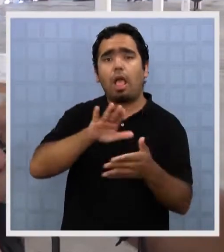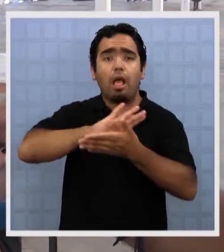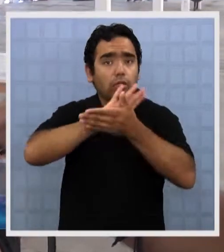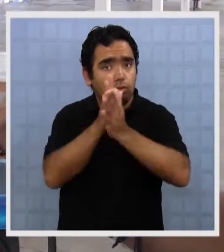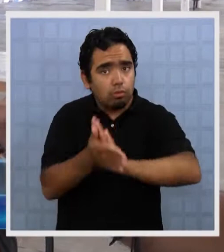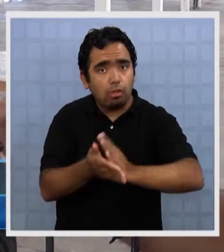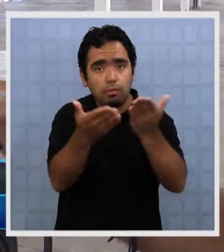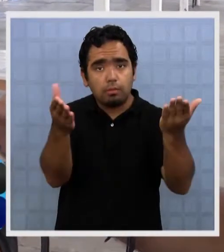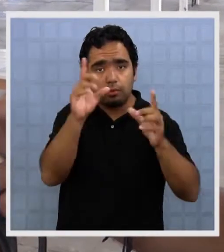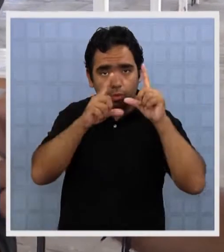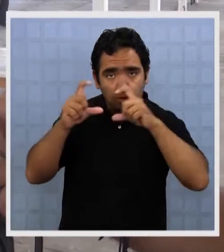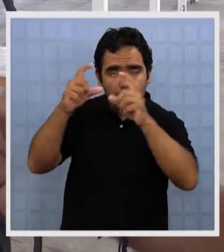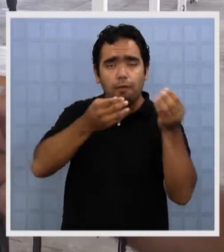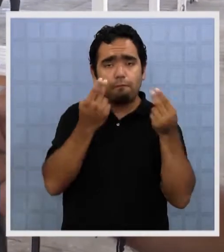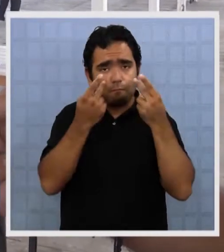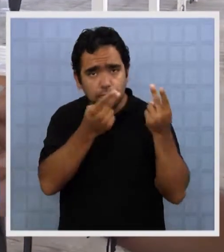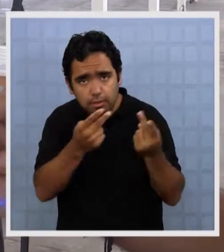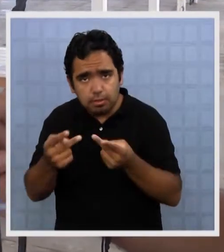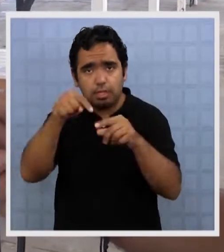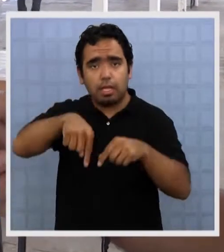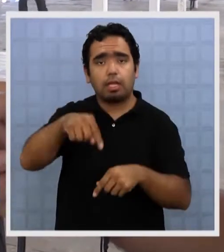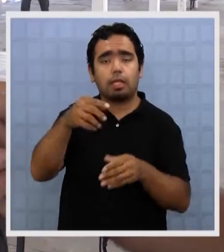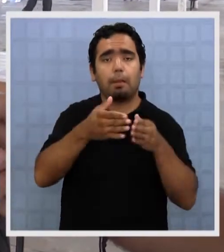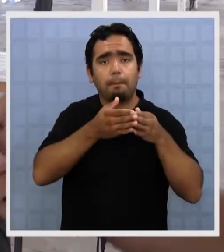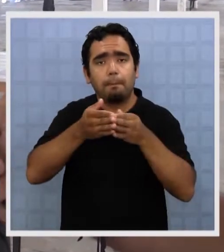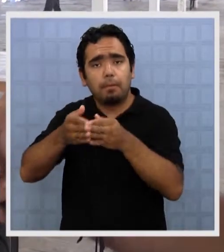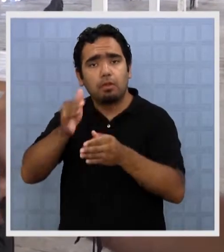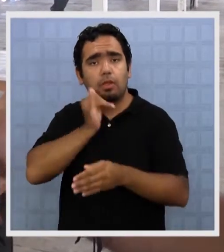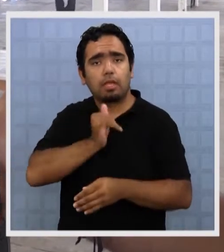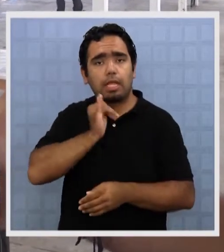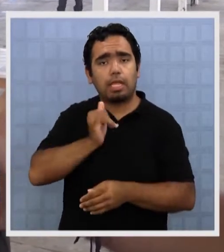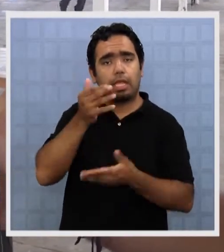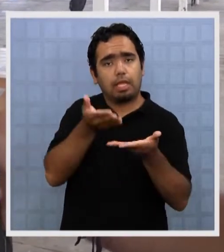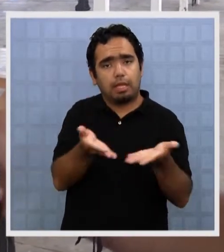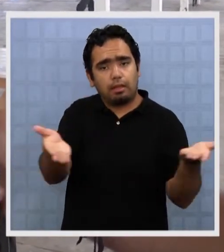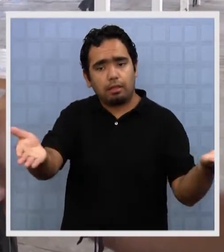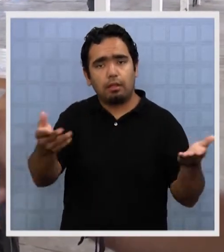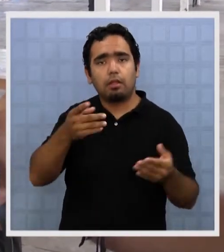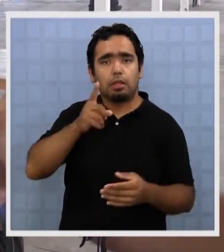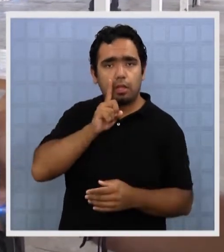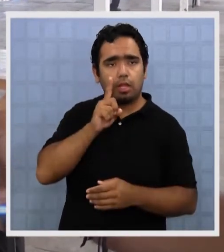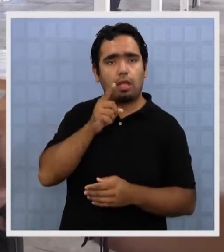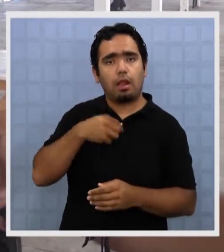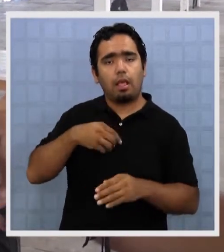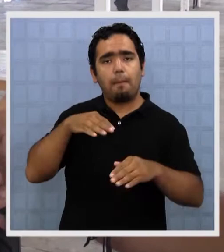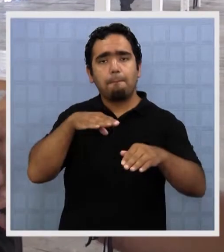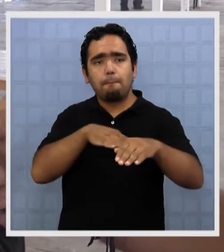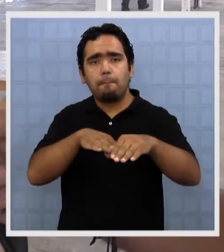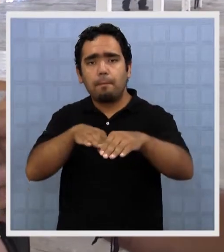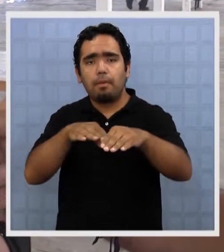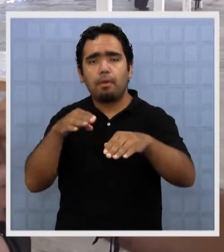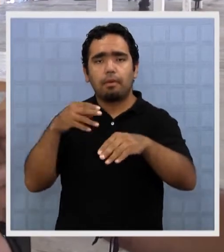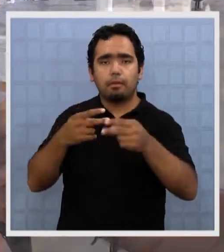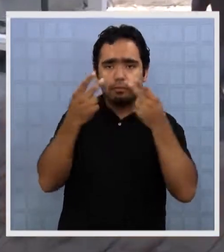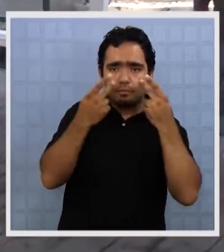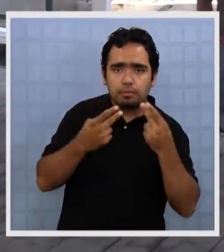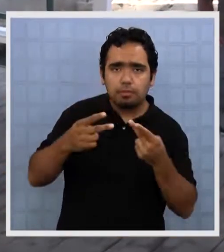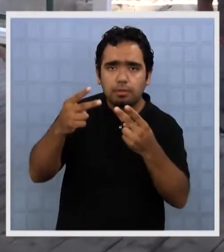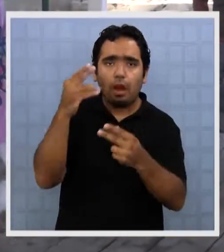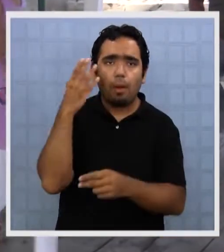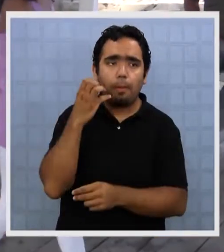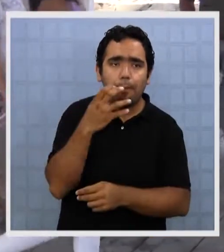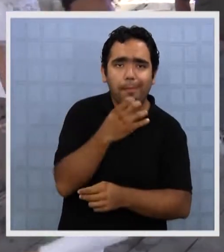los turistas los invito a que nos visiten acá en el puerto de Iquique, nosotros acá, el puerto de Iquique tenemos acá el Muelle Pasajeros Prat,